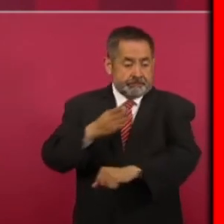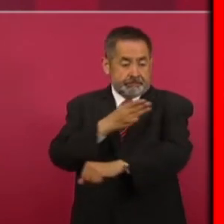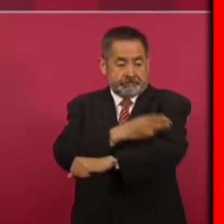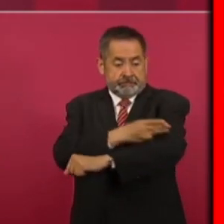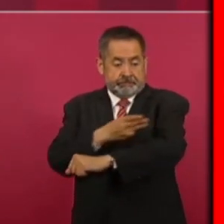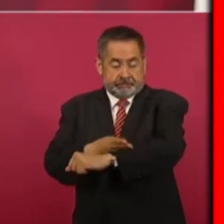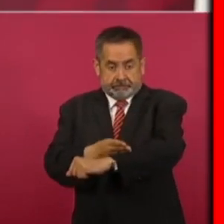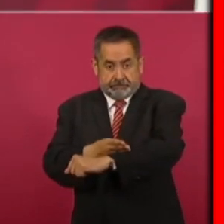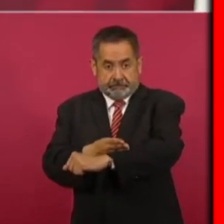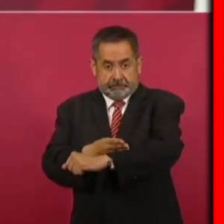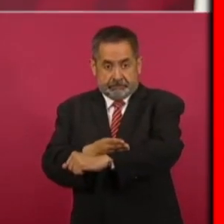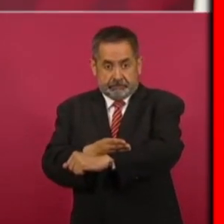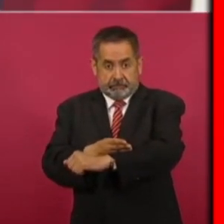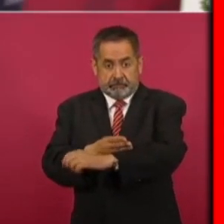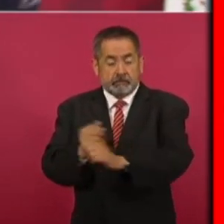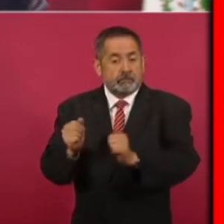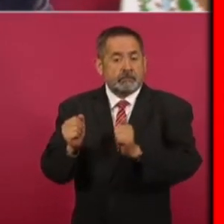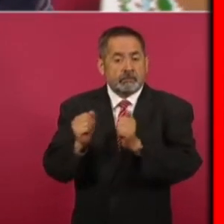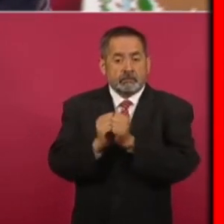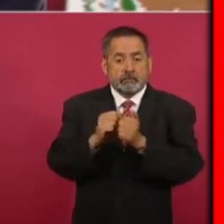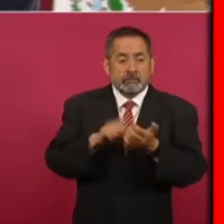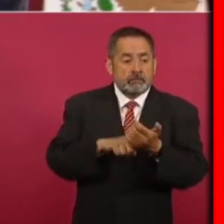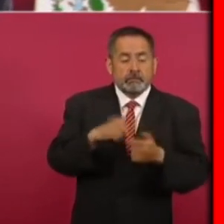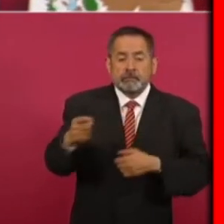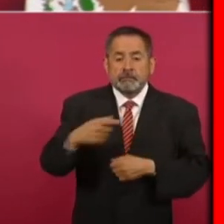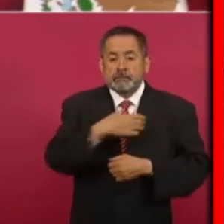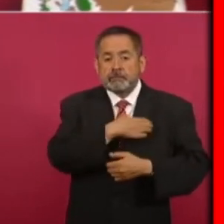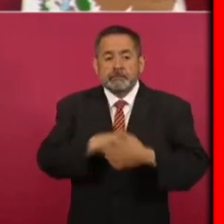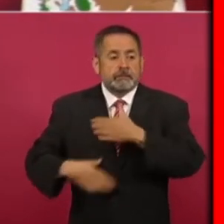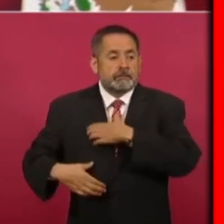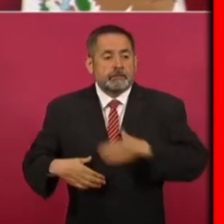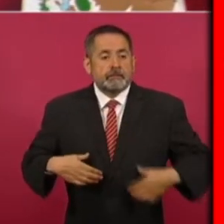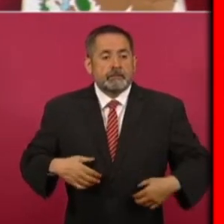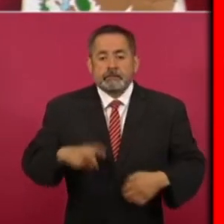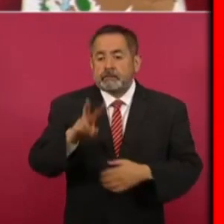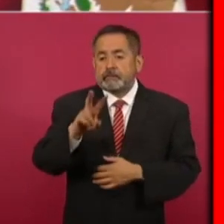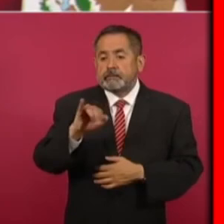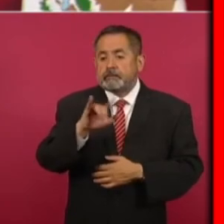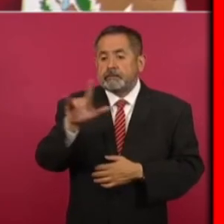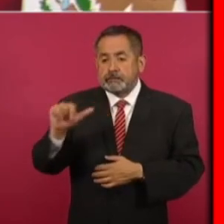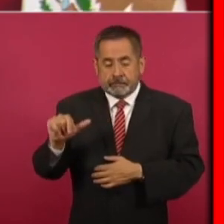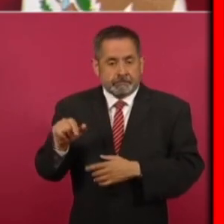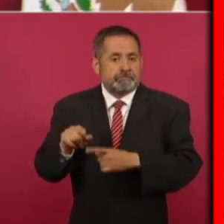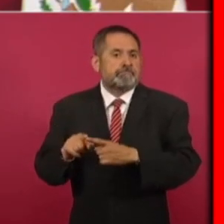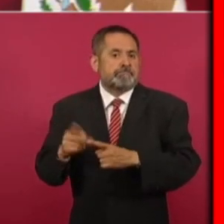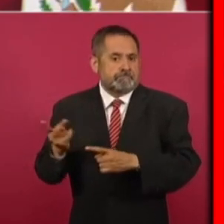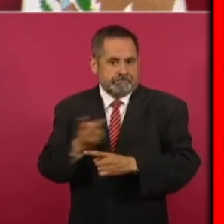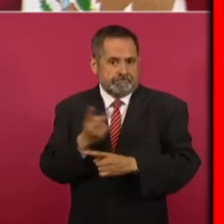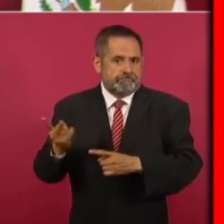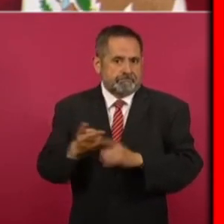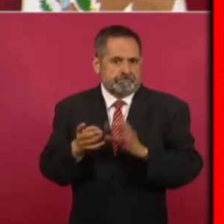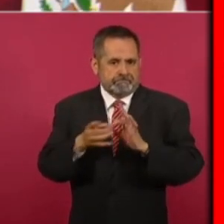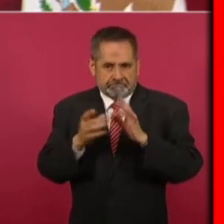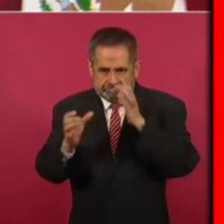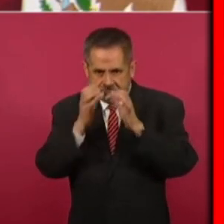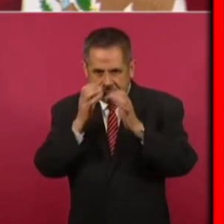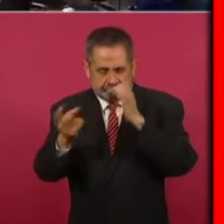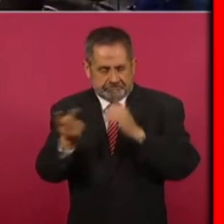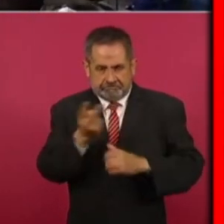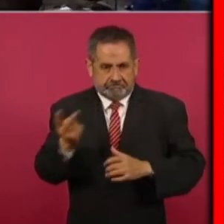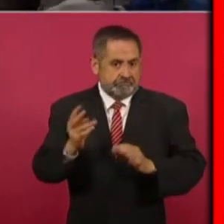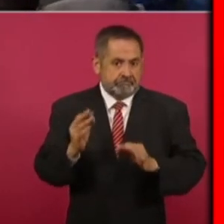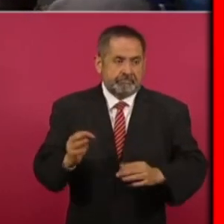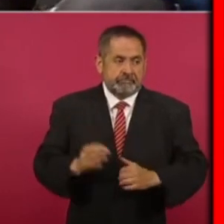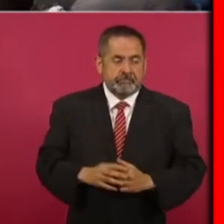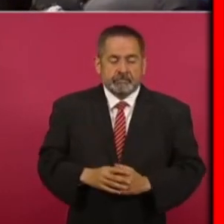decidieron devolérsela a México el presidente cubano, pues vamos a ver amigos, vamos a ver